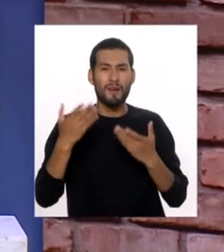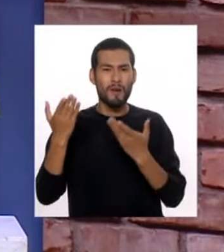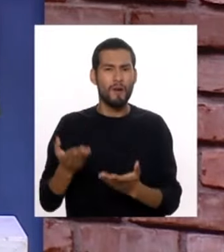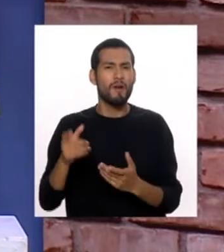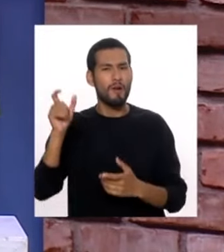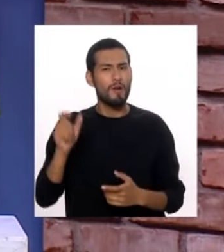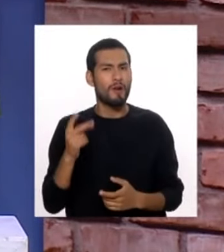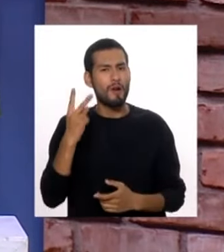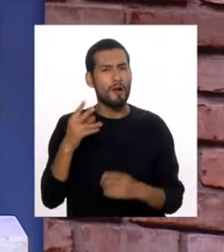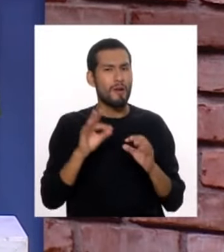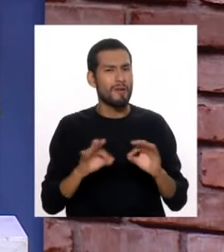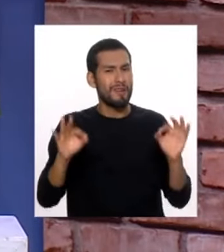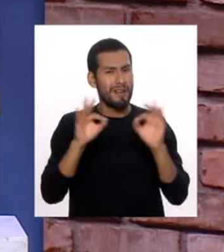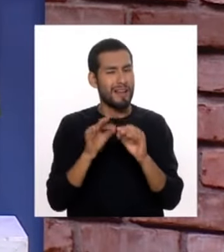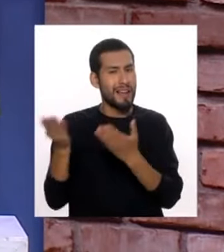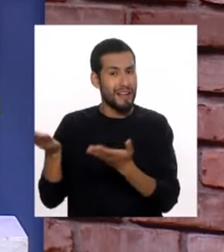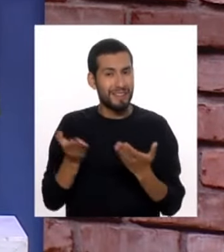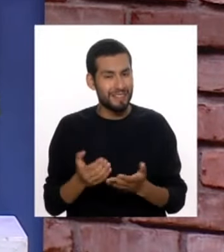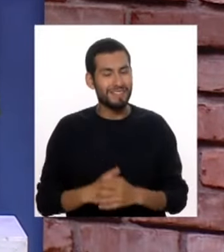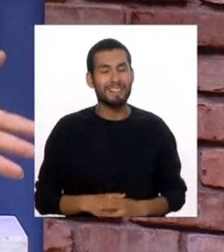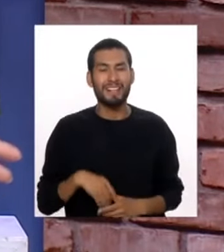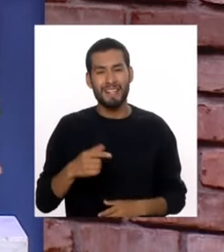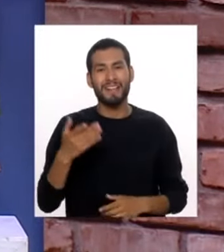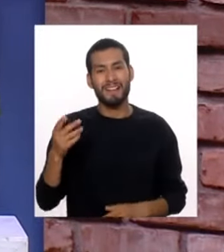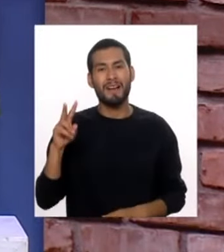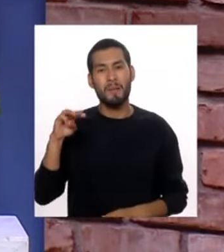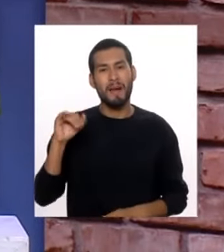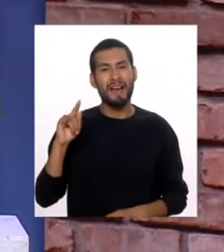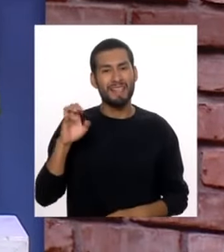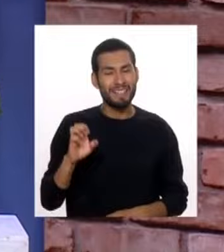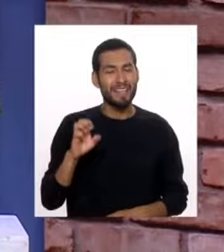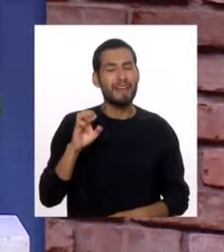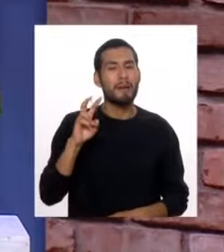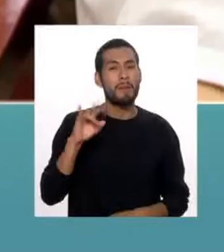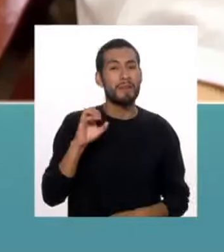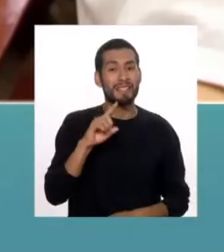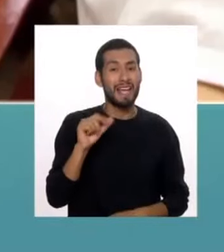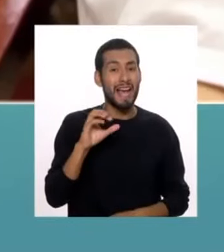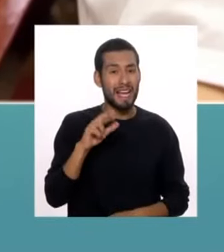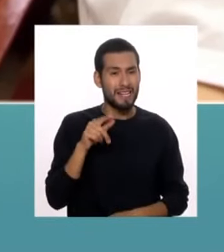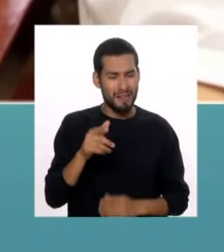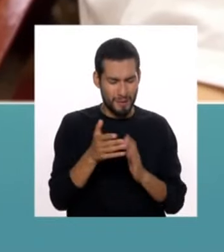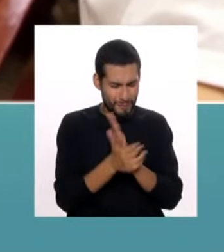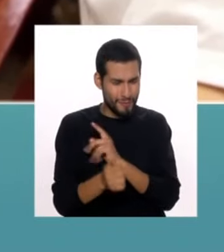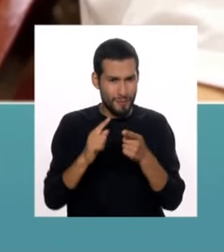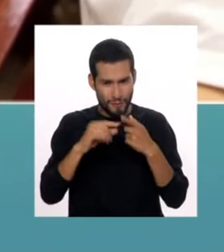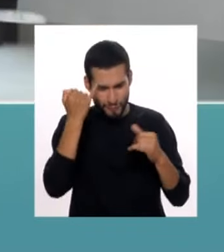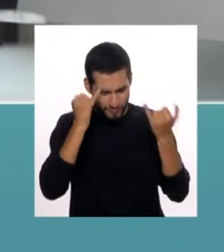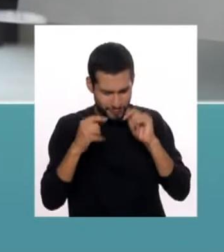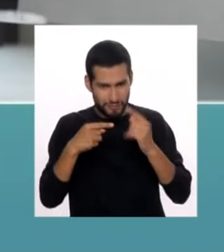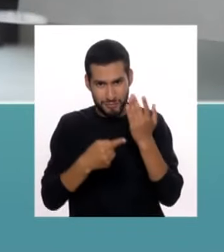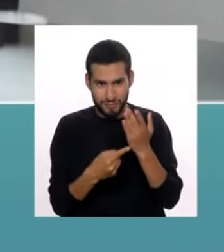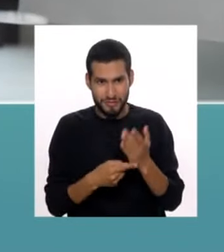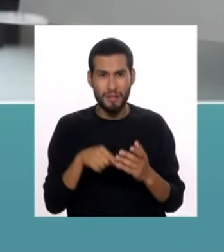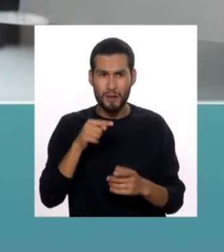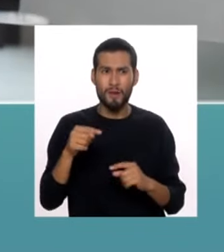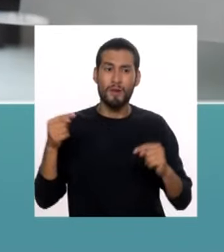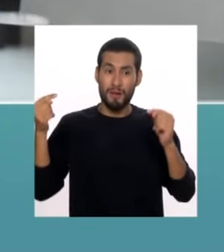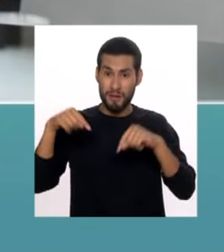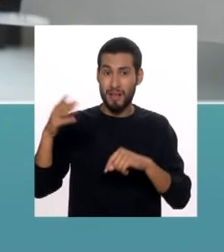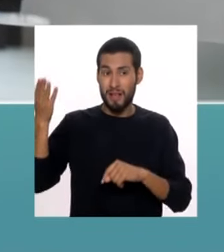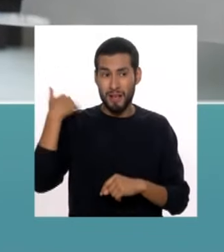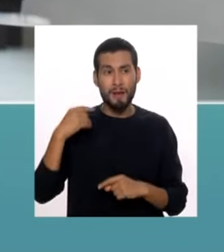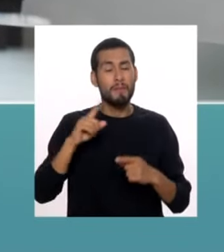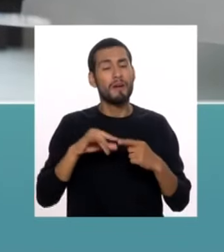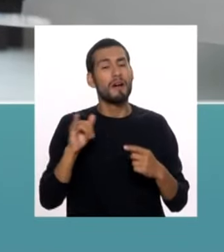con dos importantes invitadas. Bueno, nuestra queridísima Maite Vizcarra, que ella es experta en innovación y tecnología, ha estado con nosotros.